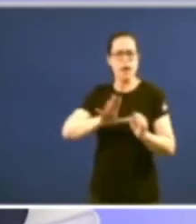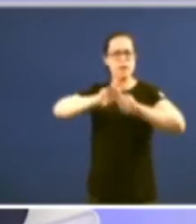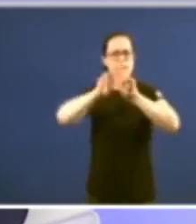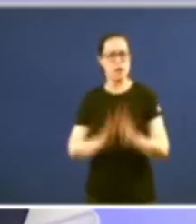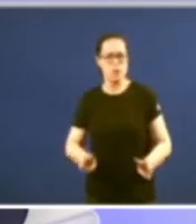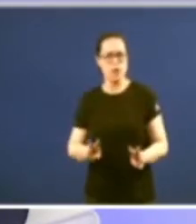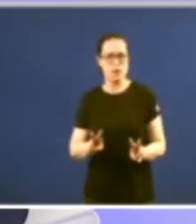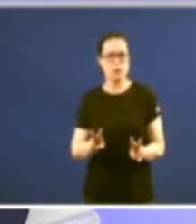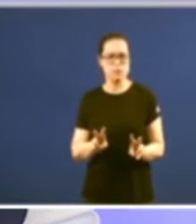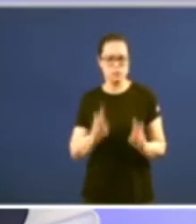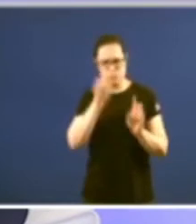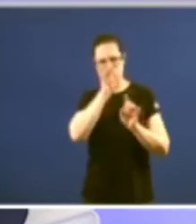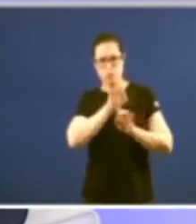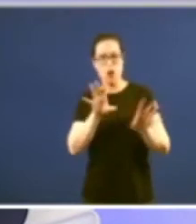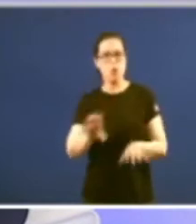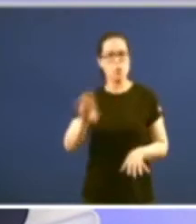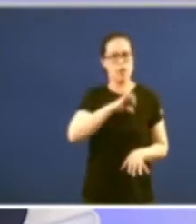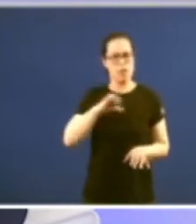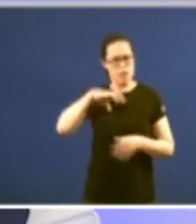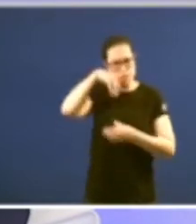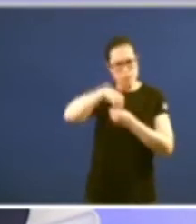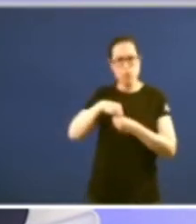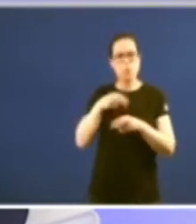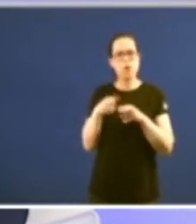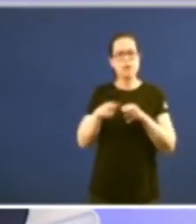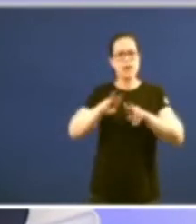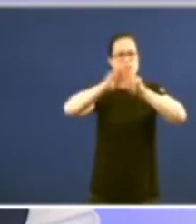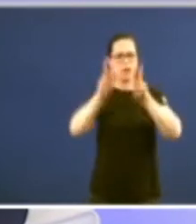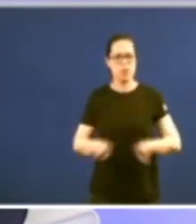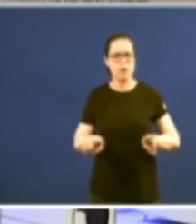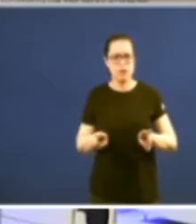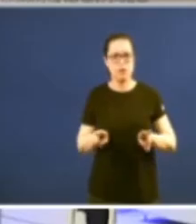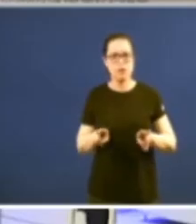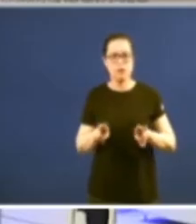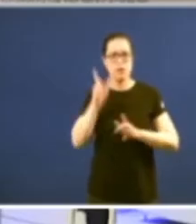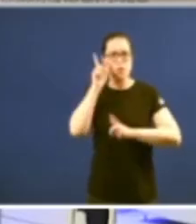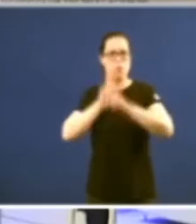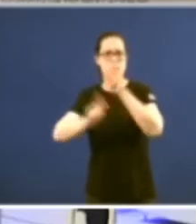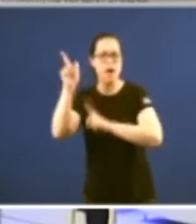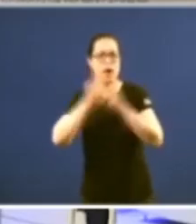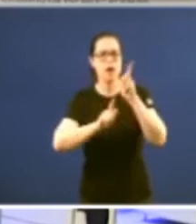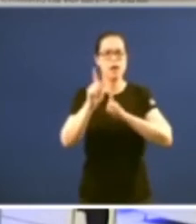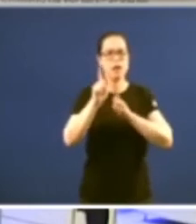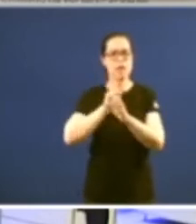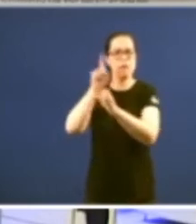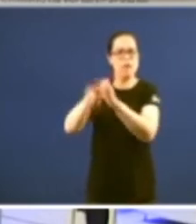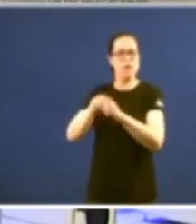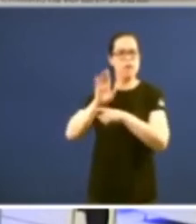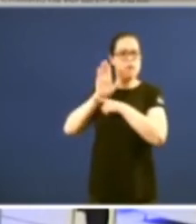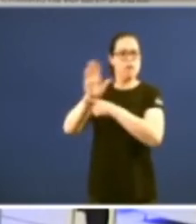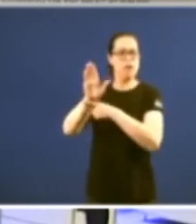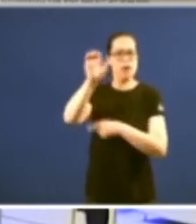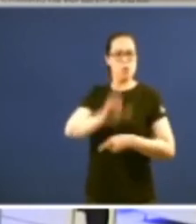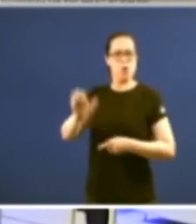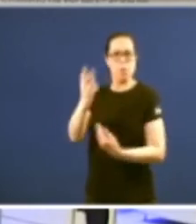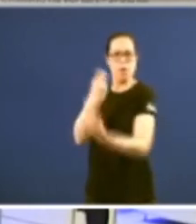as comunidades autónomas fan política internacional viaxan esto teñen representación fan lobby en Europa teñen